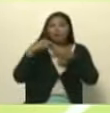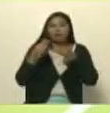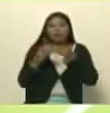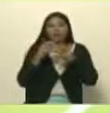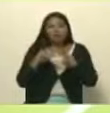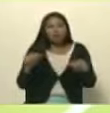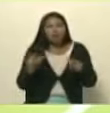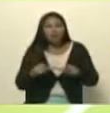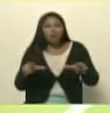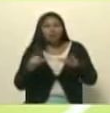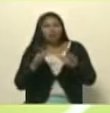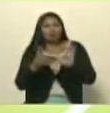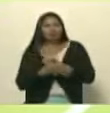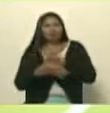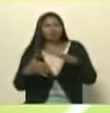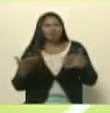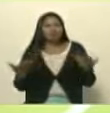terreno